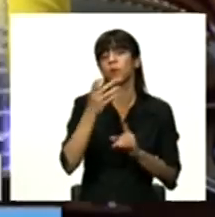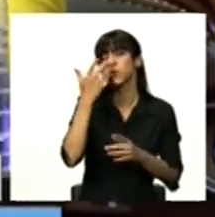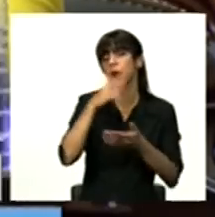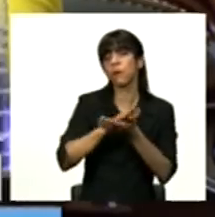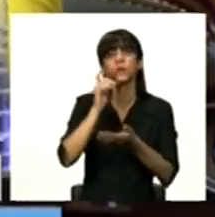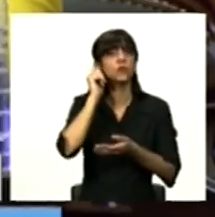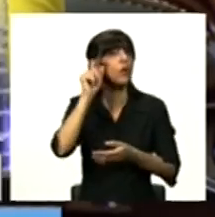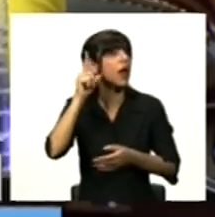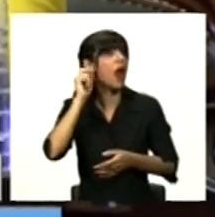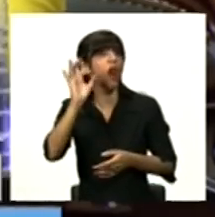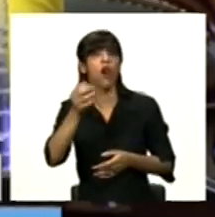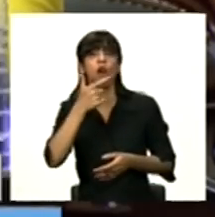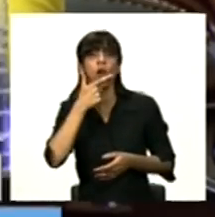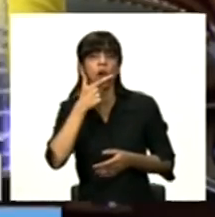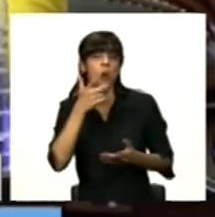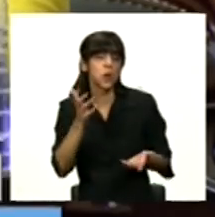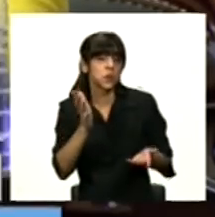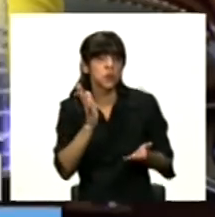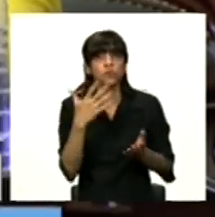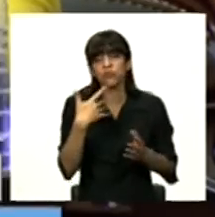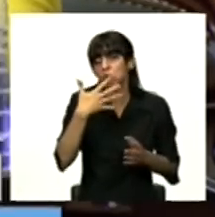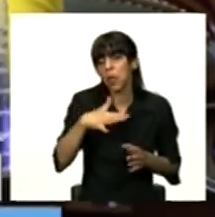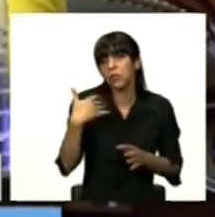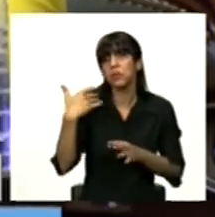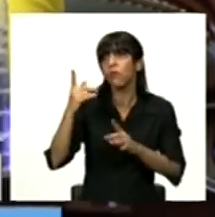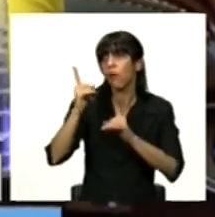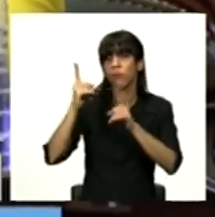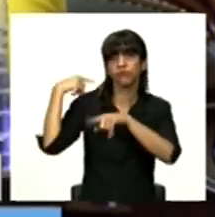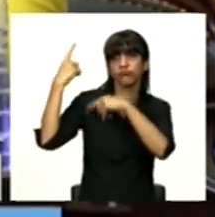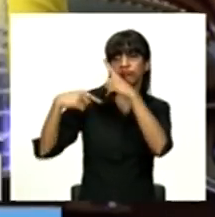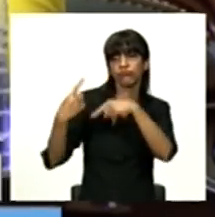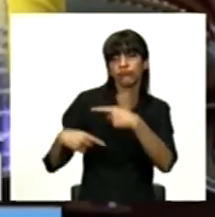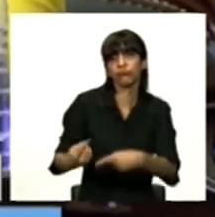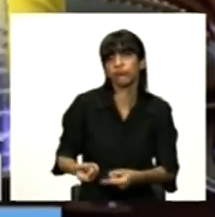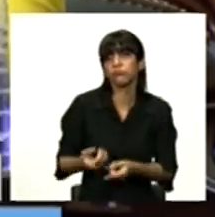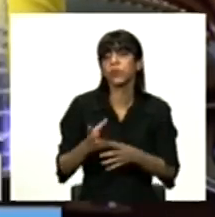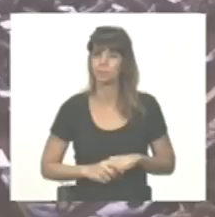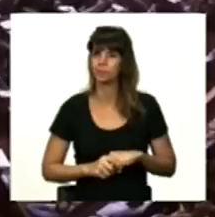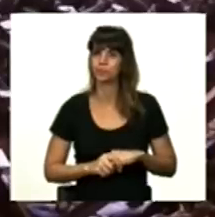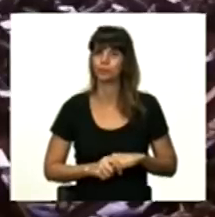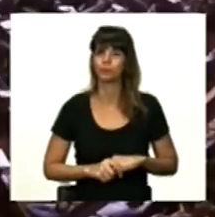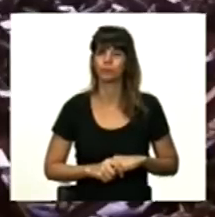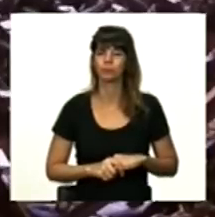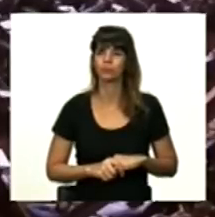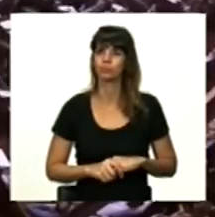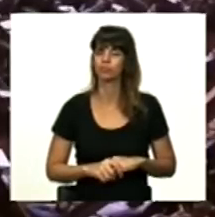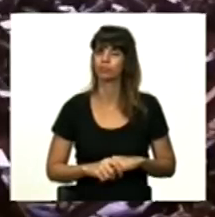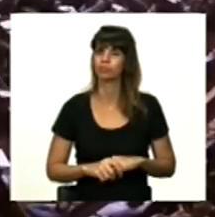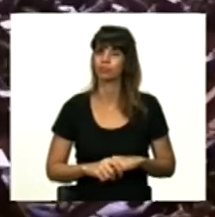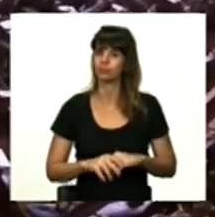perros les puedo asegurar que los cuidan más que a la señora o a aquellos hijos, el que es galguero. Cerrado.